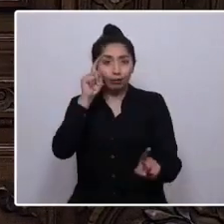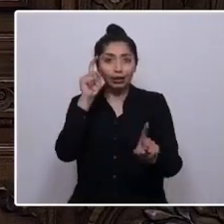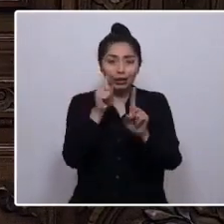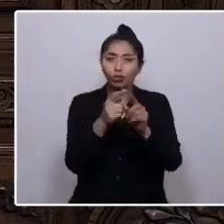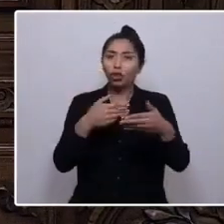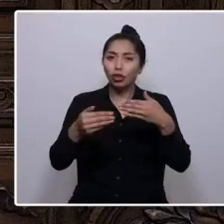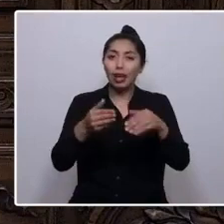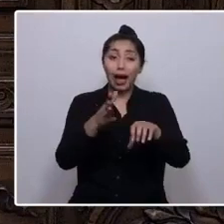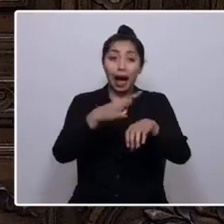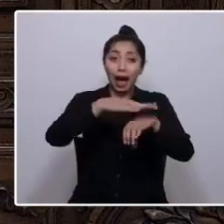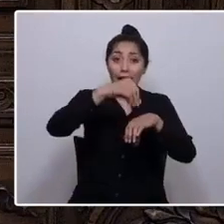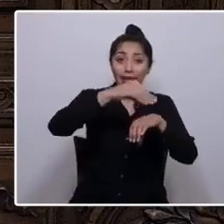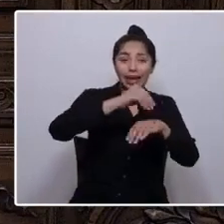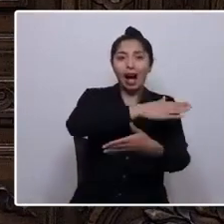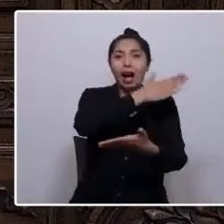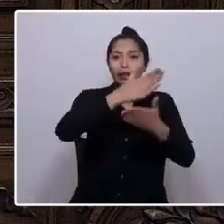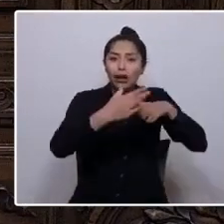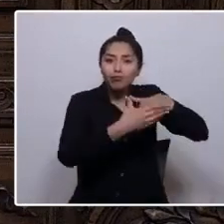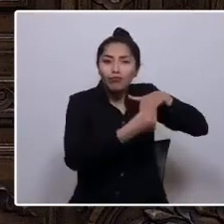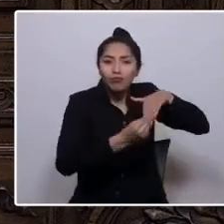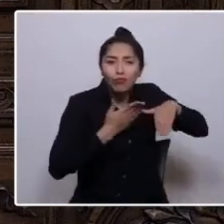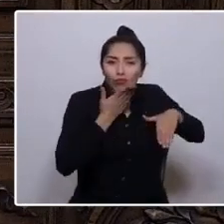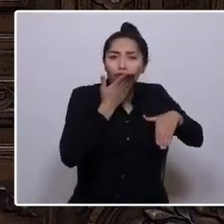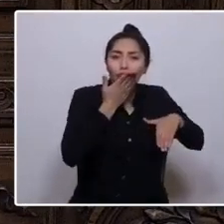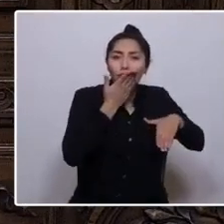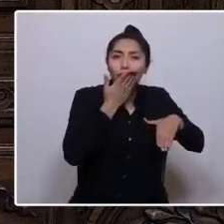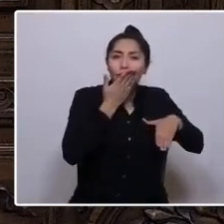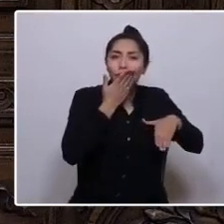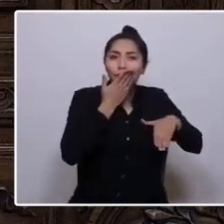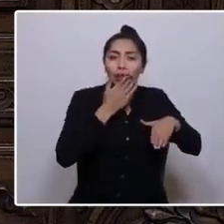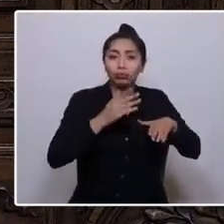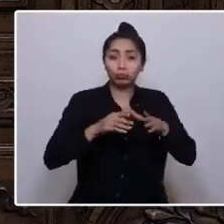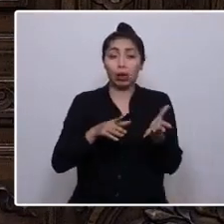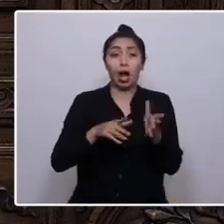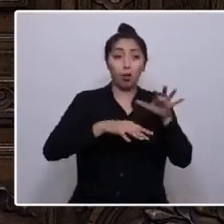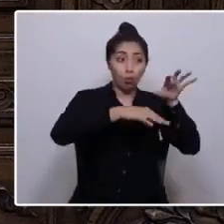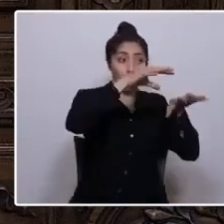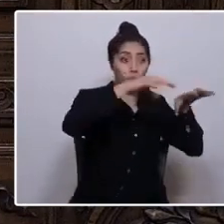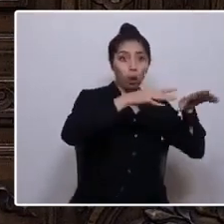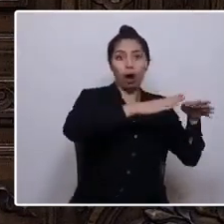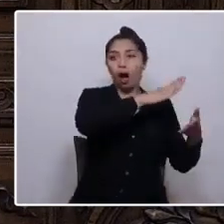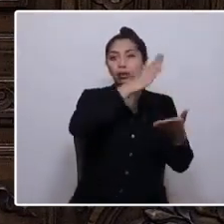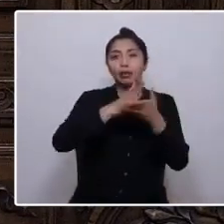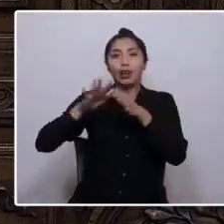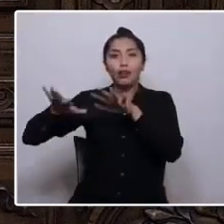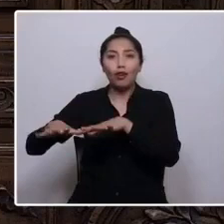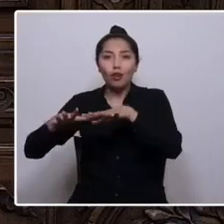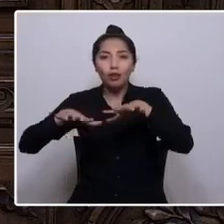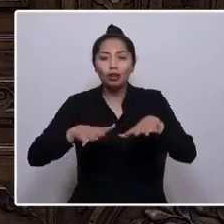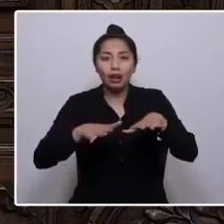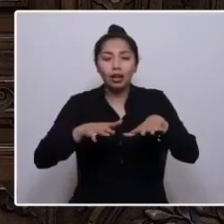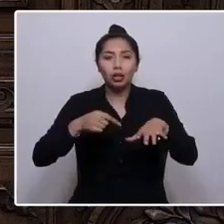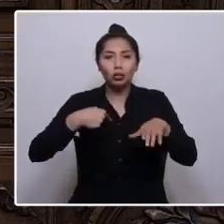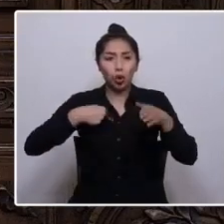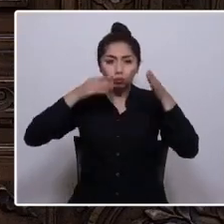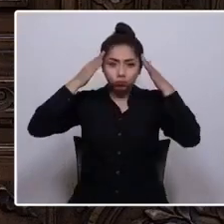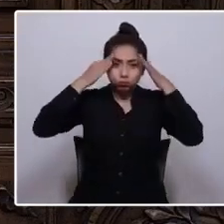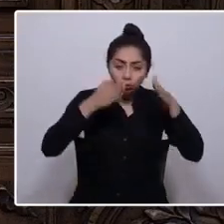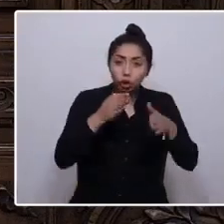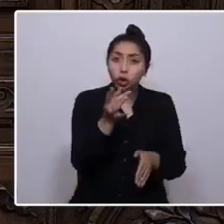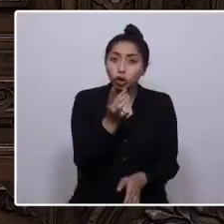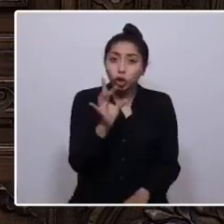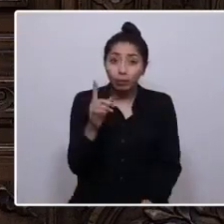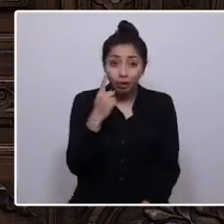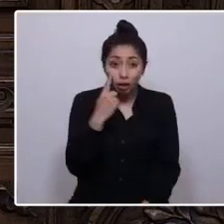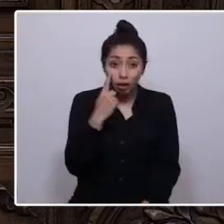Arica a la Antártica, desde el altiplano hasta la costa. Pero no solo me concentro en conocer la